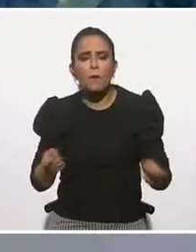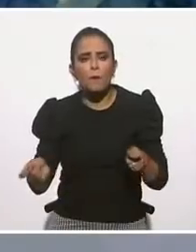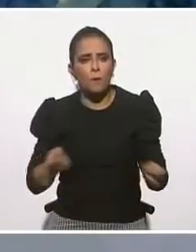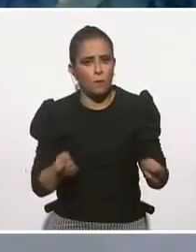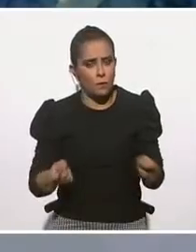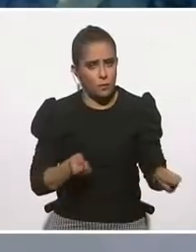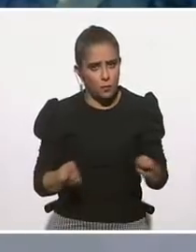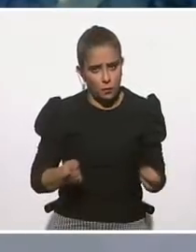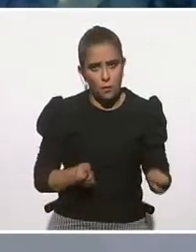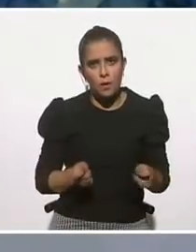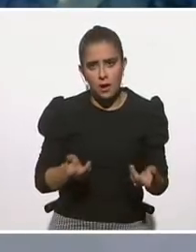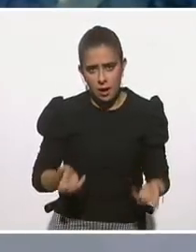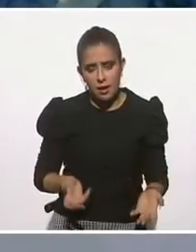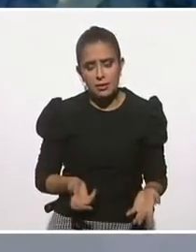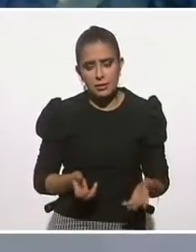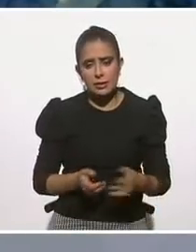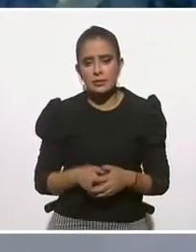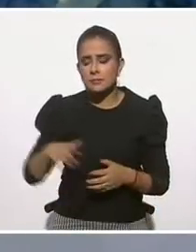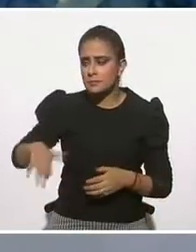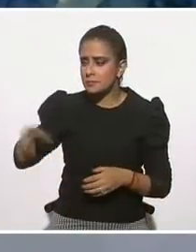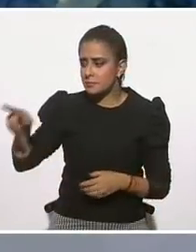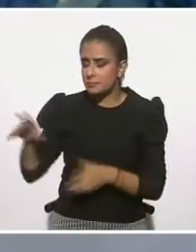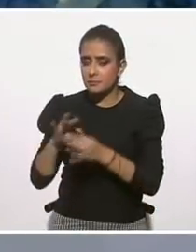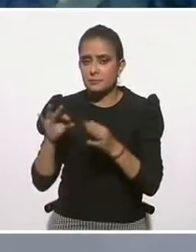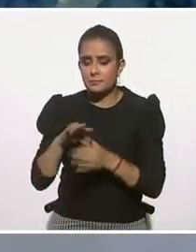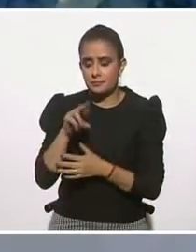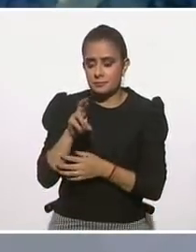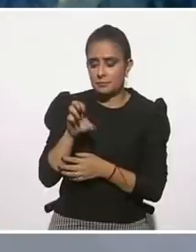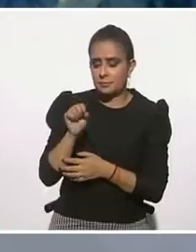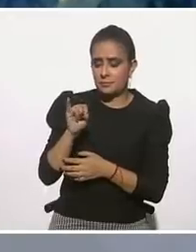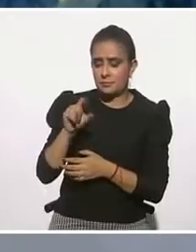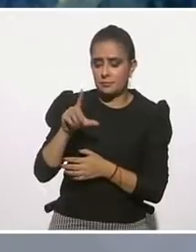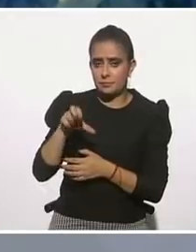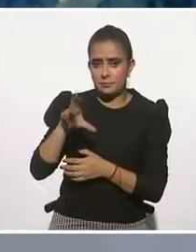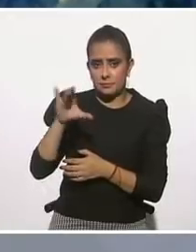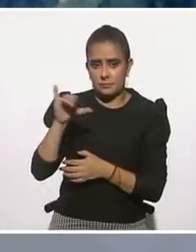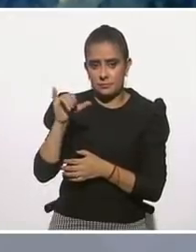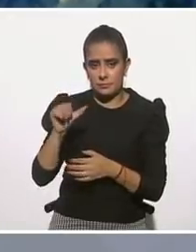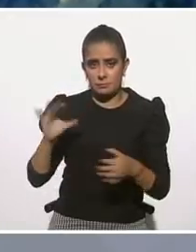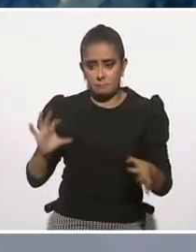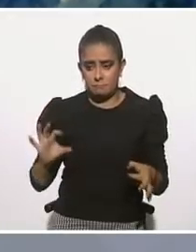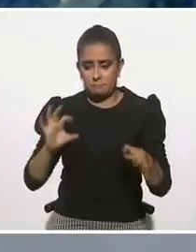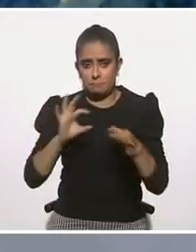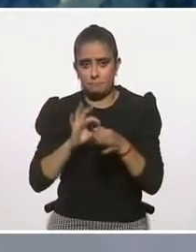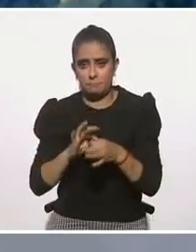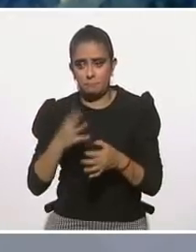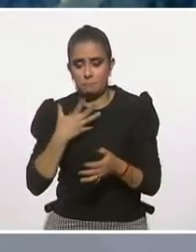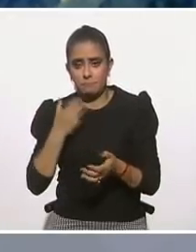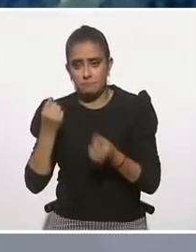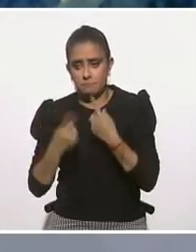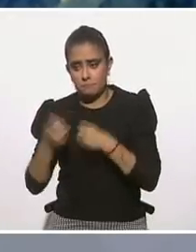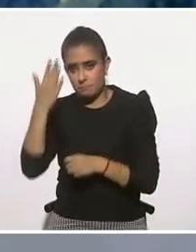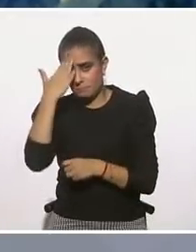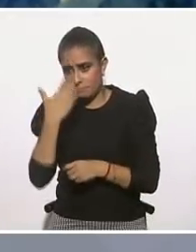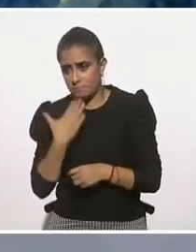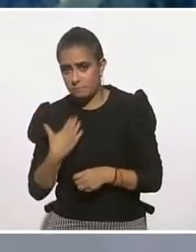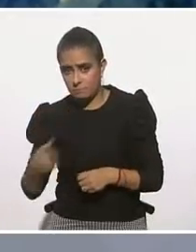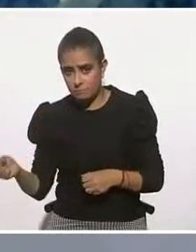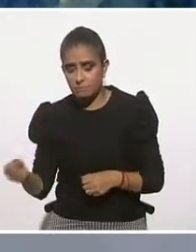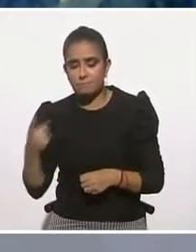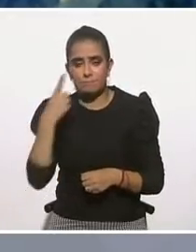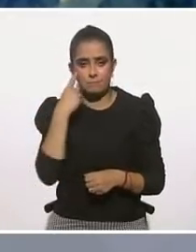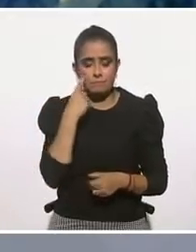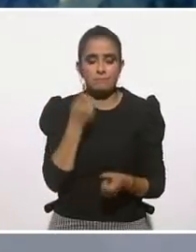que sí, entonces, cuando tú mencionabas que si la resiliencia está relacionada a algunas habilidades y demás, algunos modelos